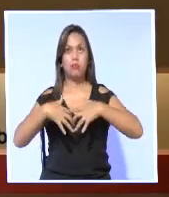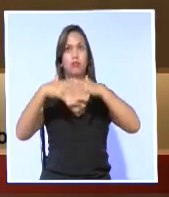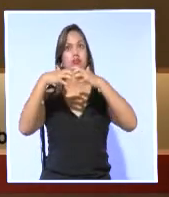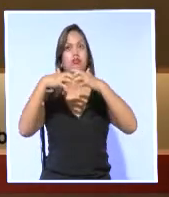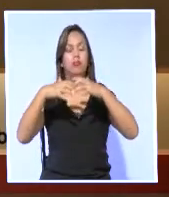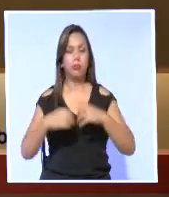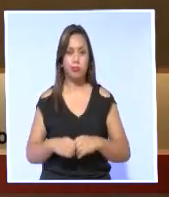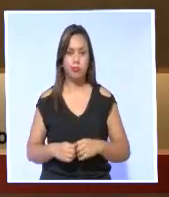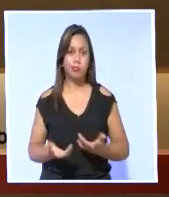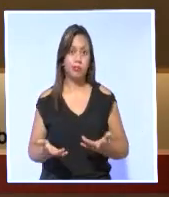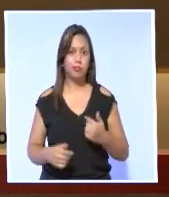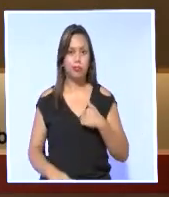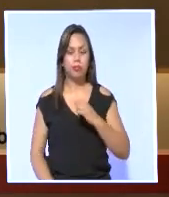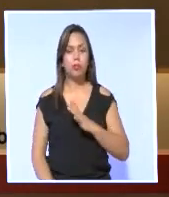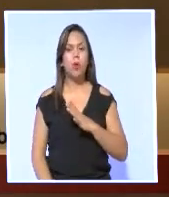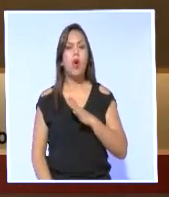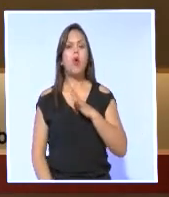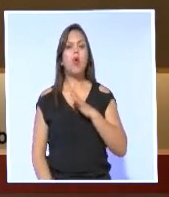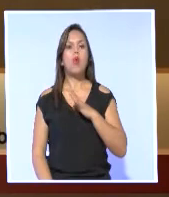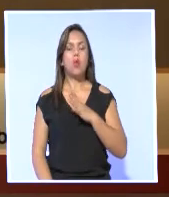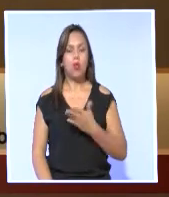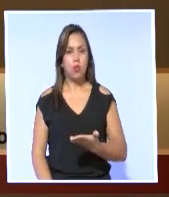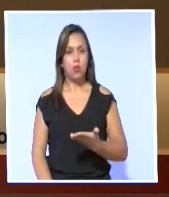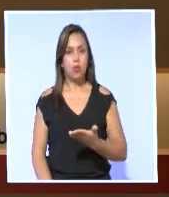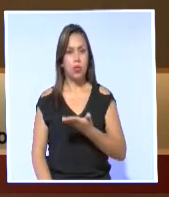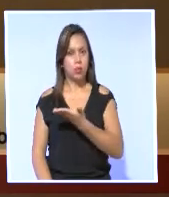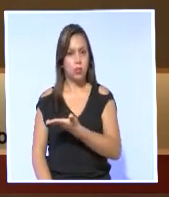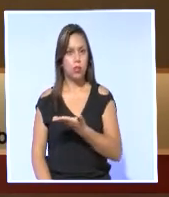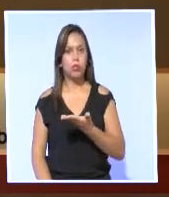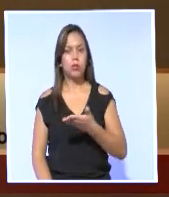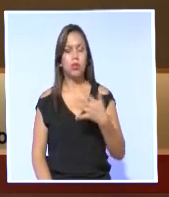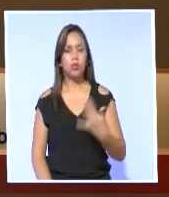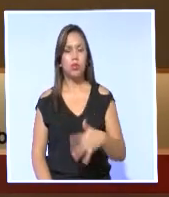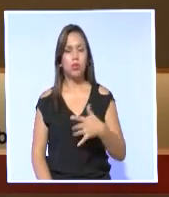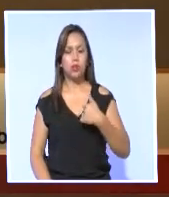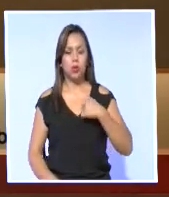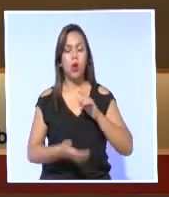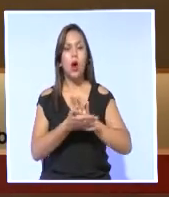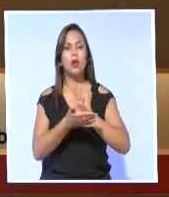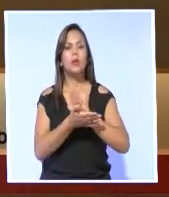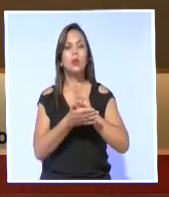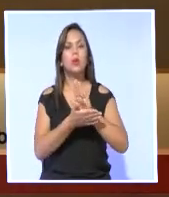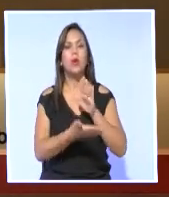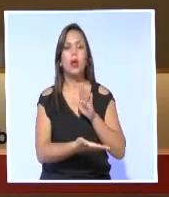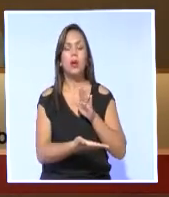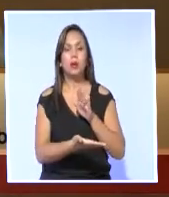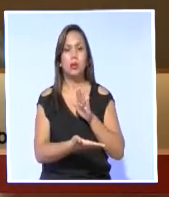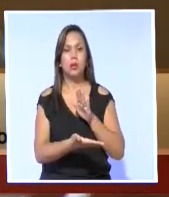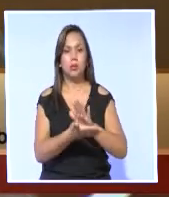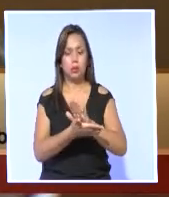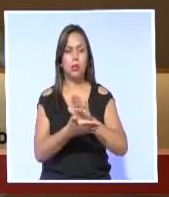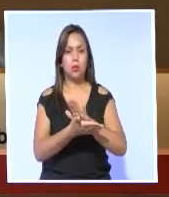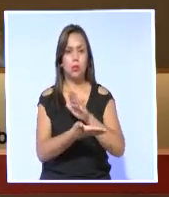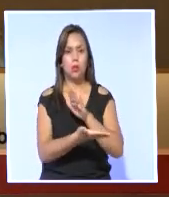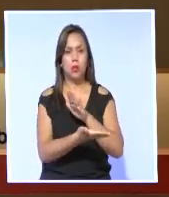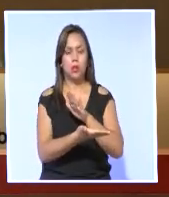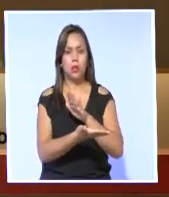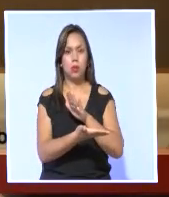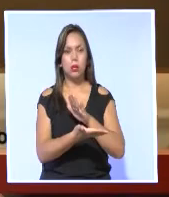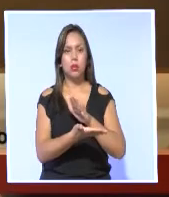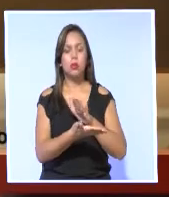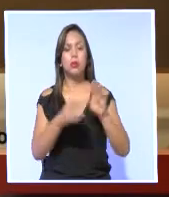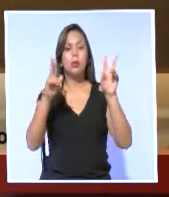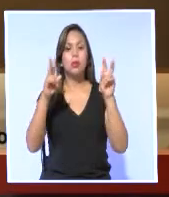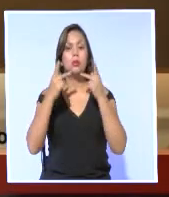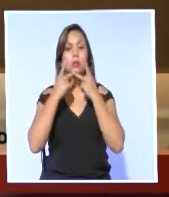Me siento orgulloso de ser producto de una escuela fiscal.